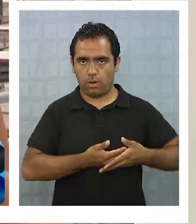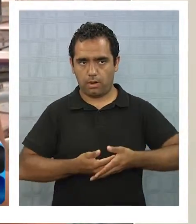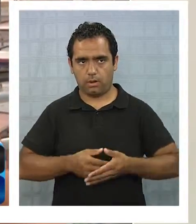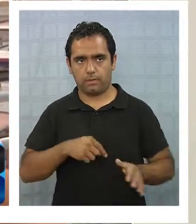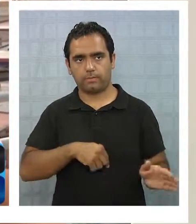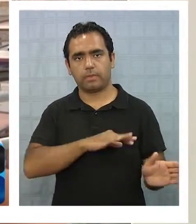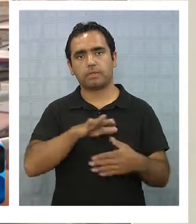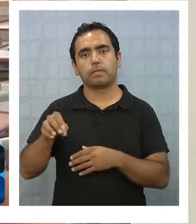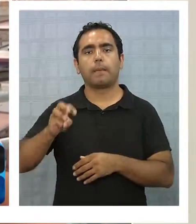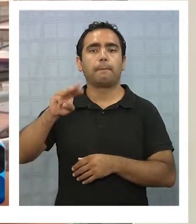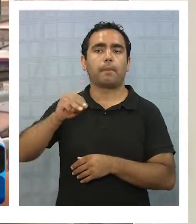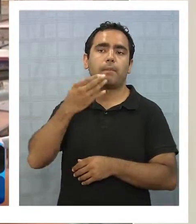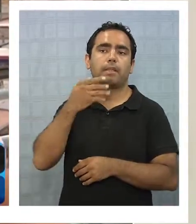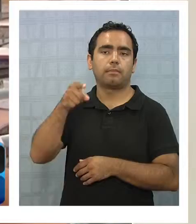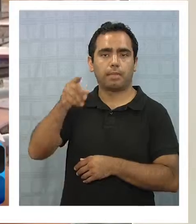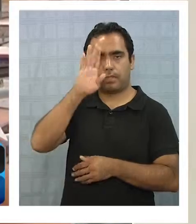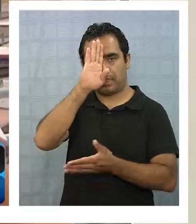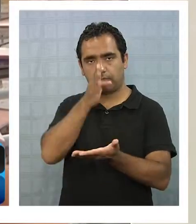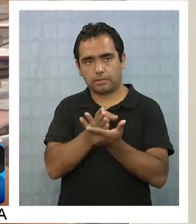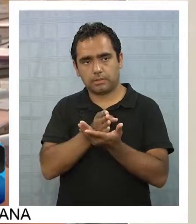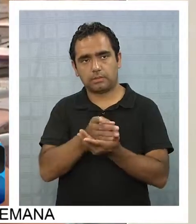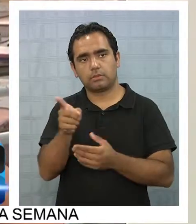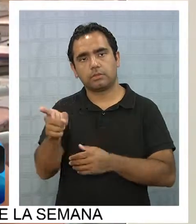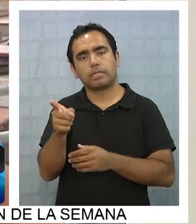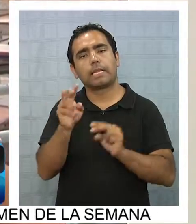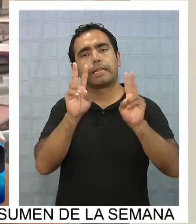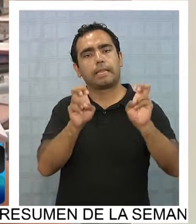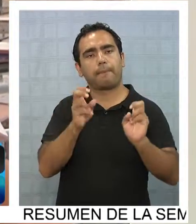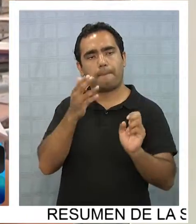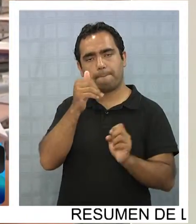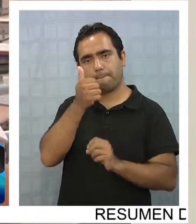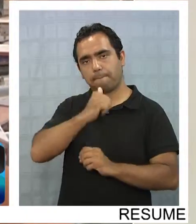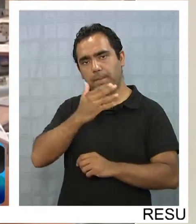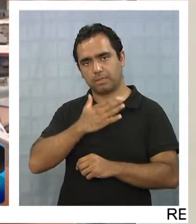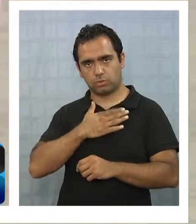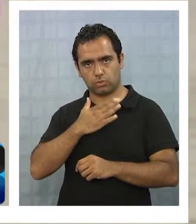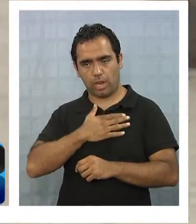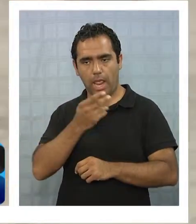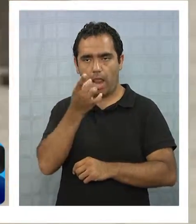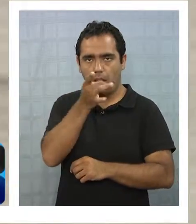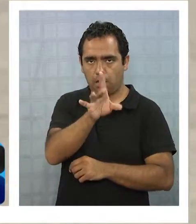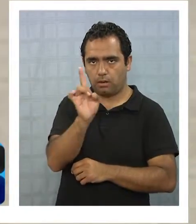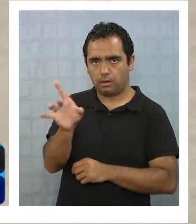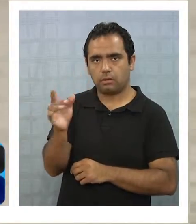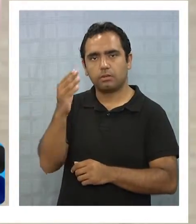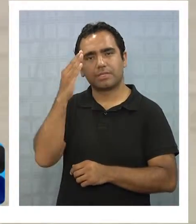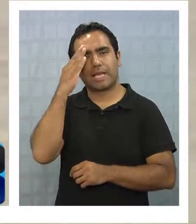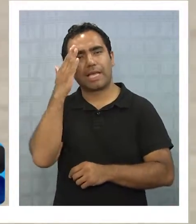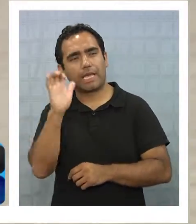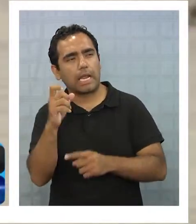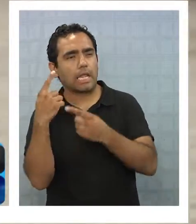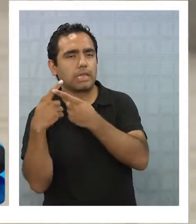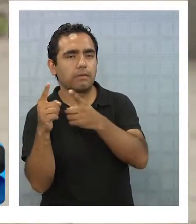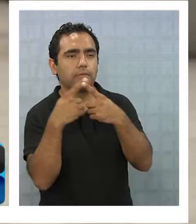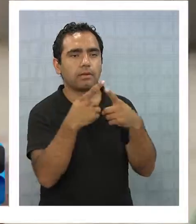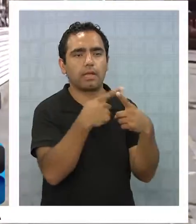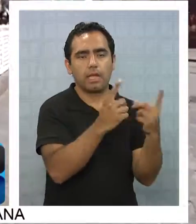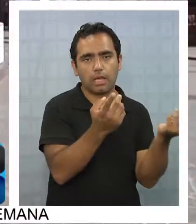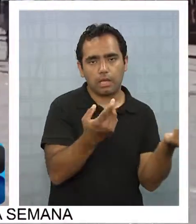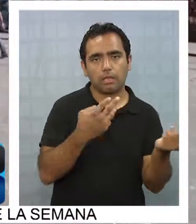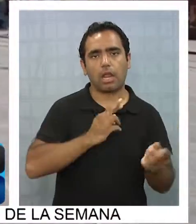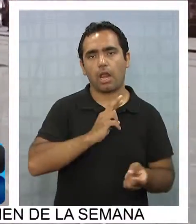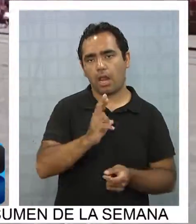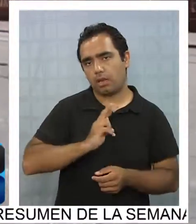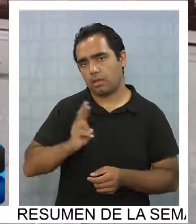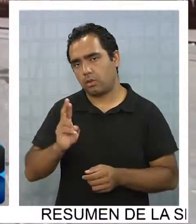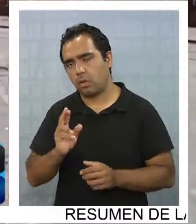que ella pueda tomar decisiones también. Y creo que este es un tema muy personal, más allá de las diferencias en los credos, en las